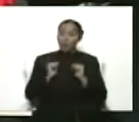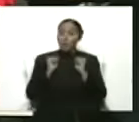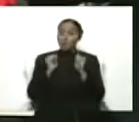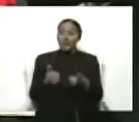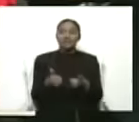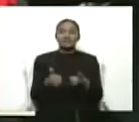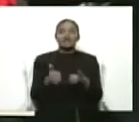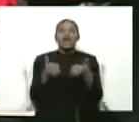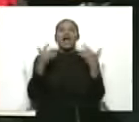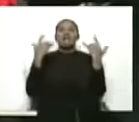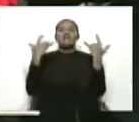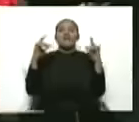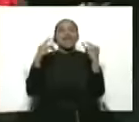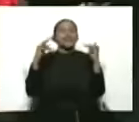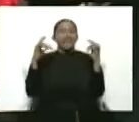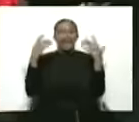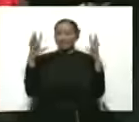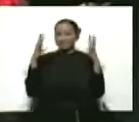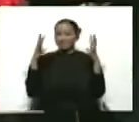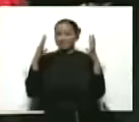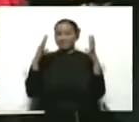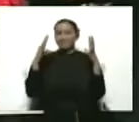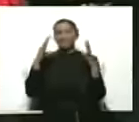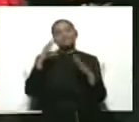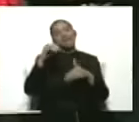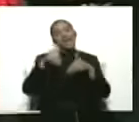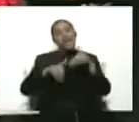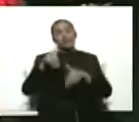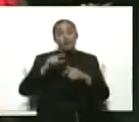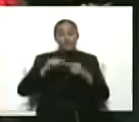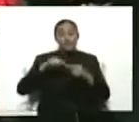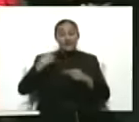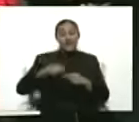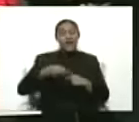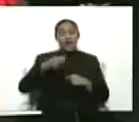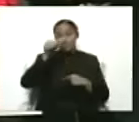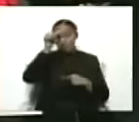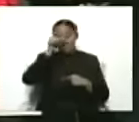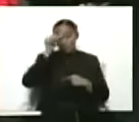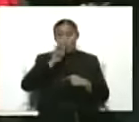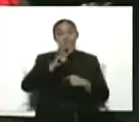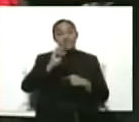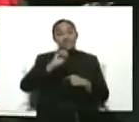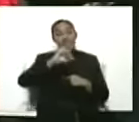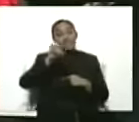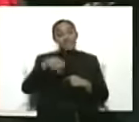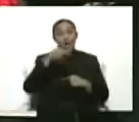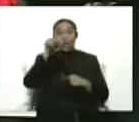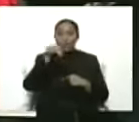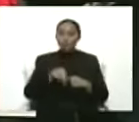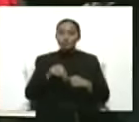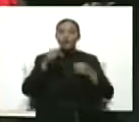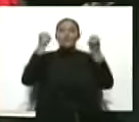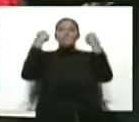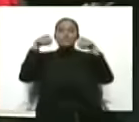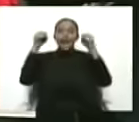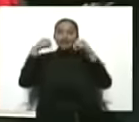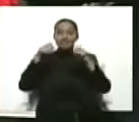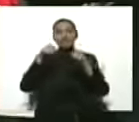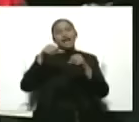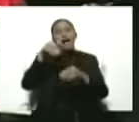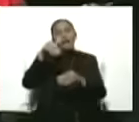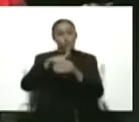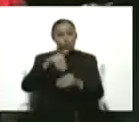electoral. Mañana, domingo, 30 de junio, el simulacro electoral.